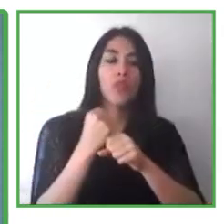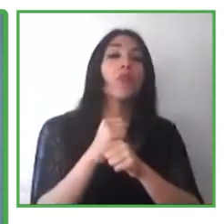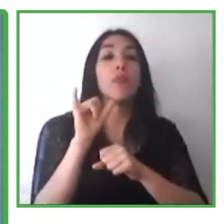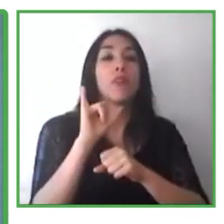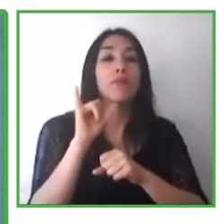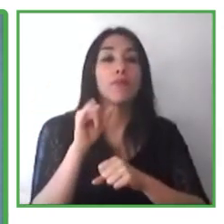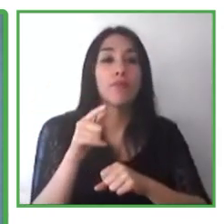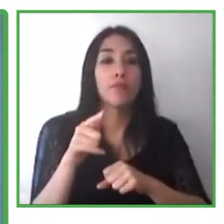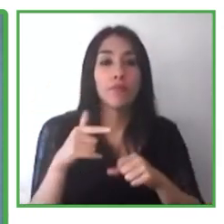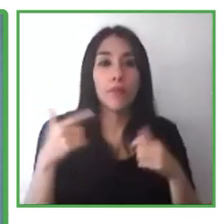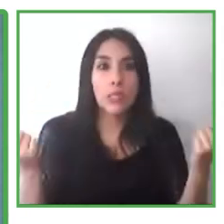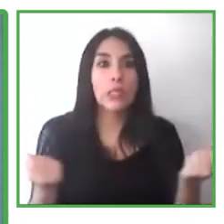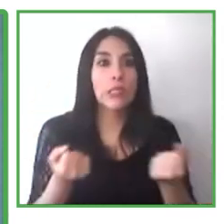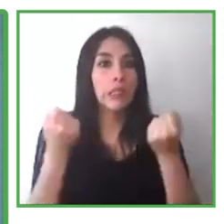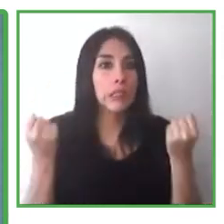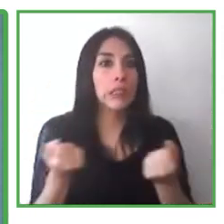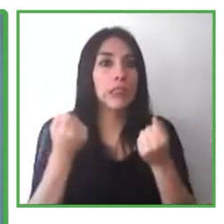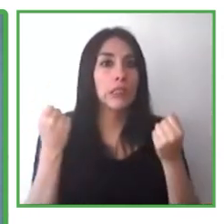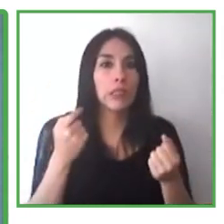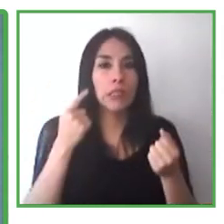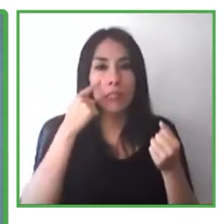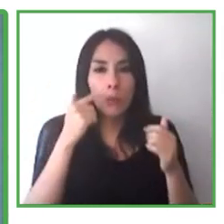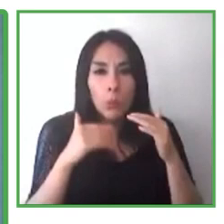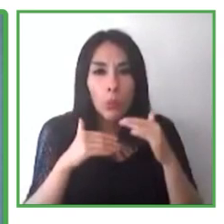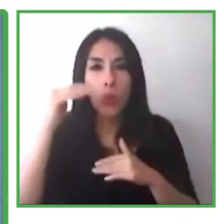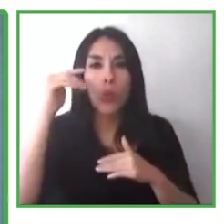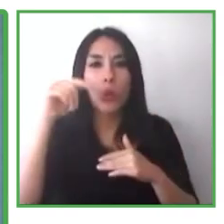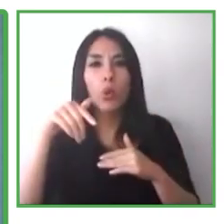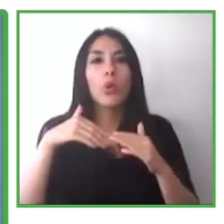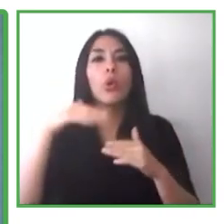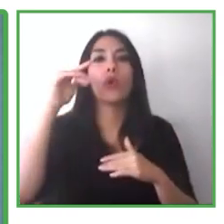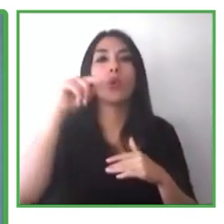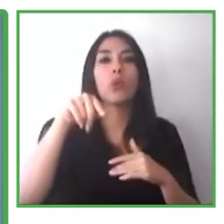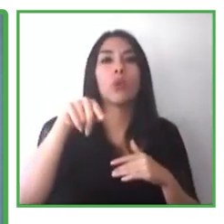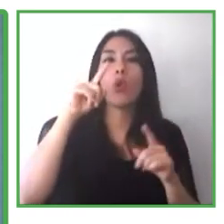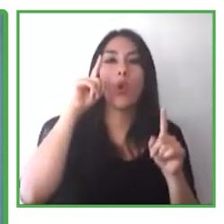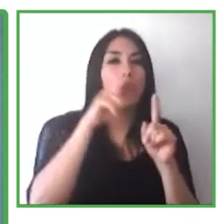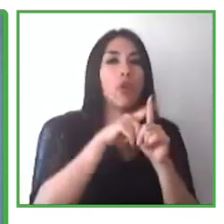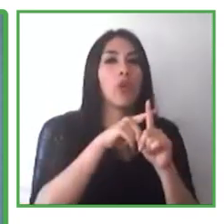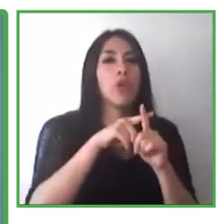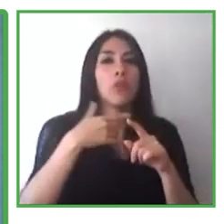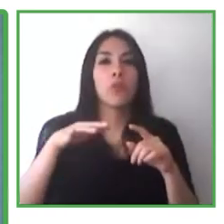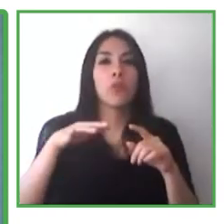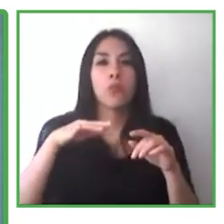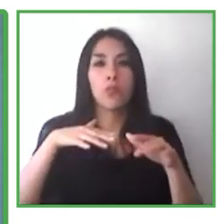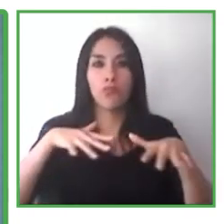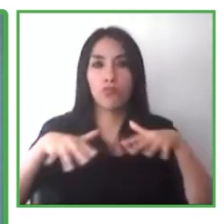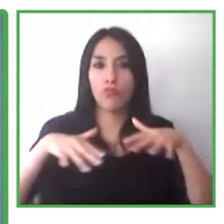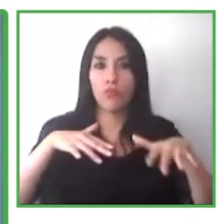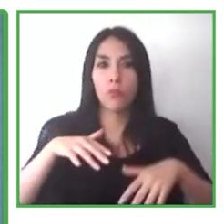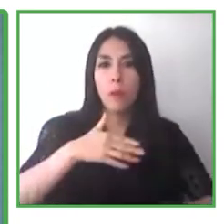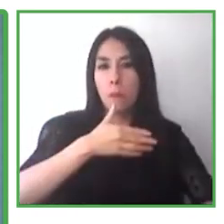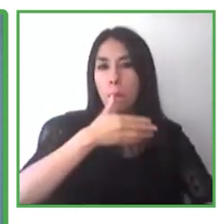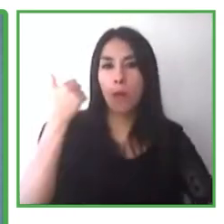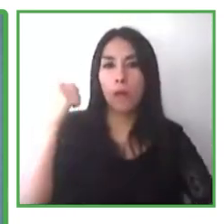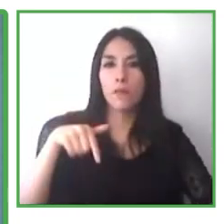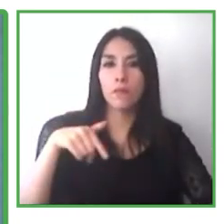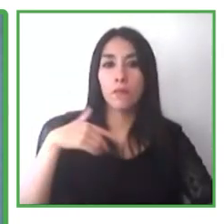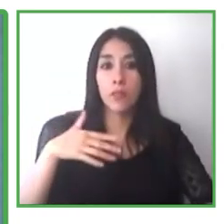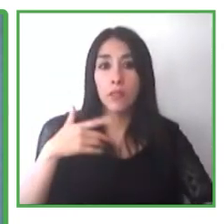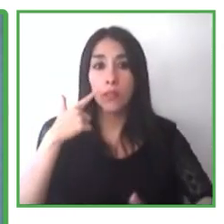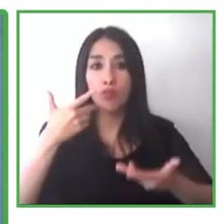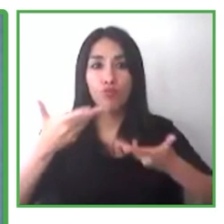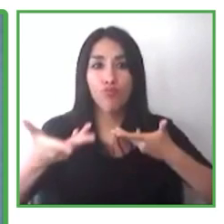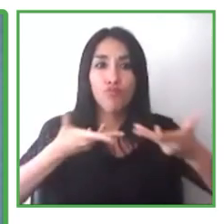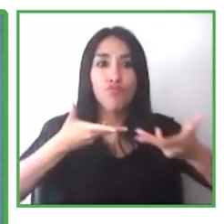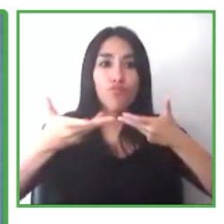Por otro lado, compartimos lo mayor posible con otras partes que tienen el mismo objetivo que